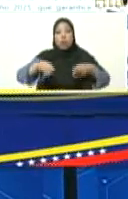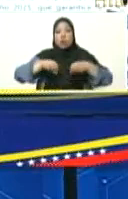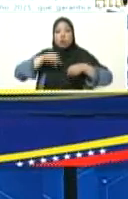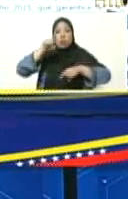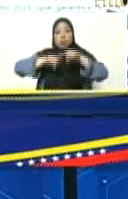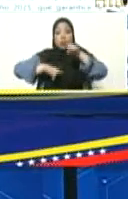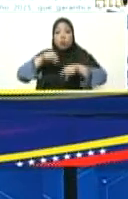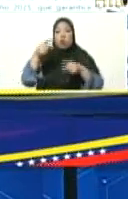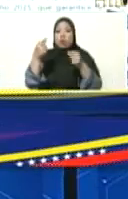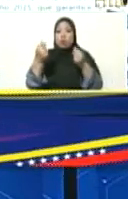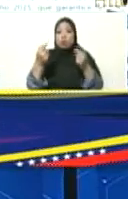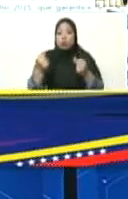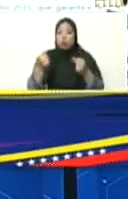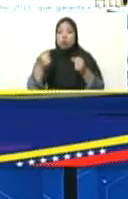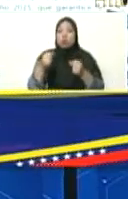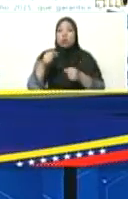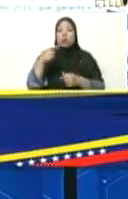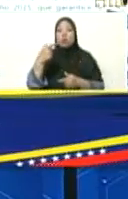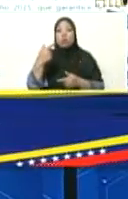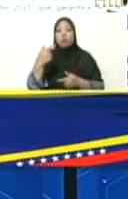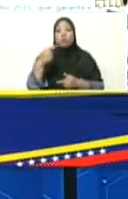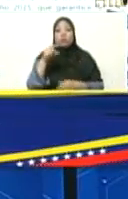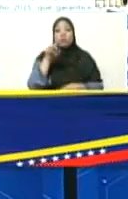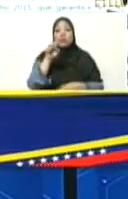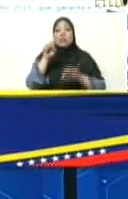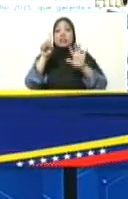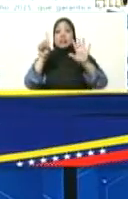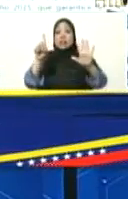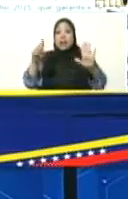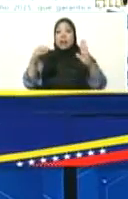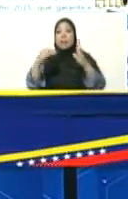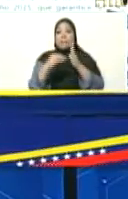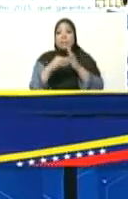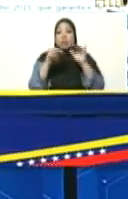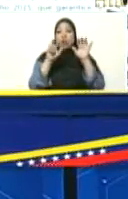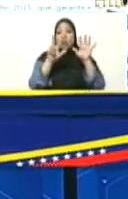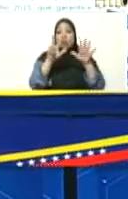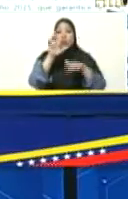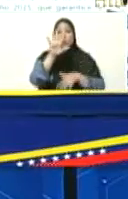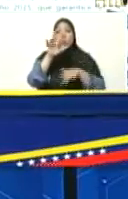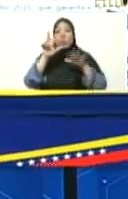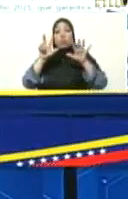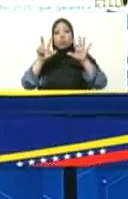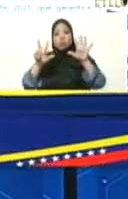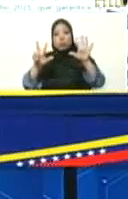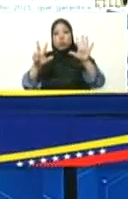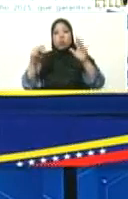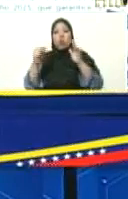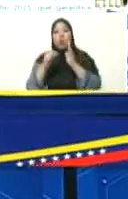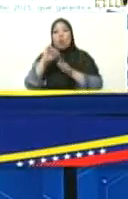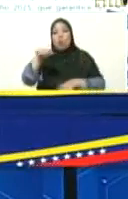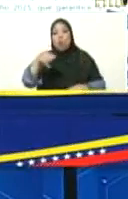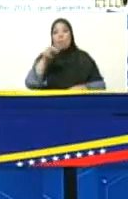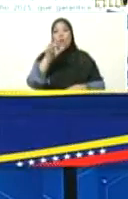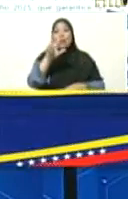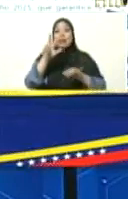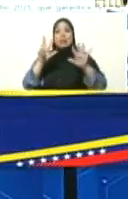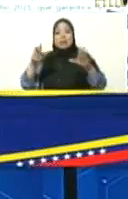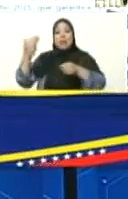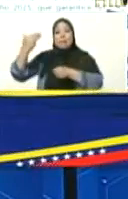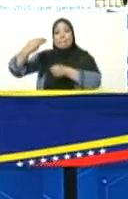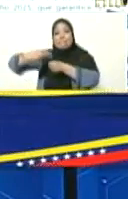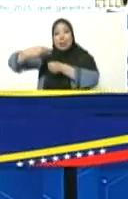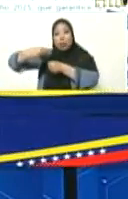recursos financieros por un monto de 6.858.36 Petro